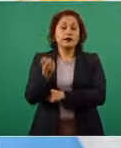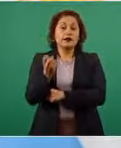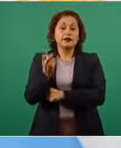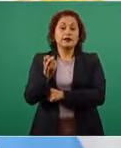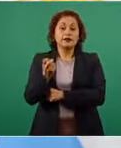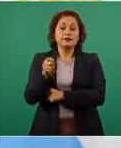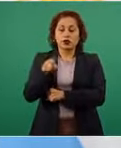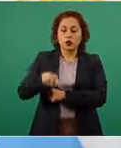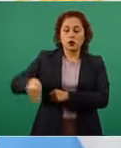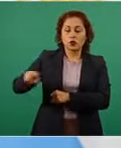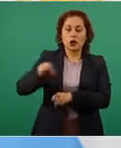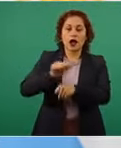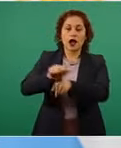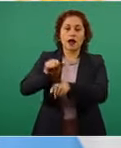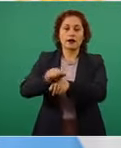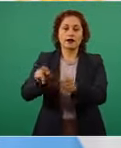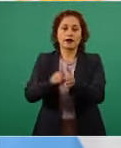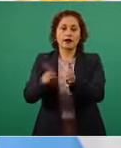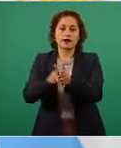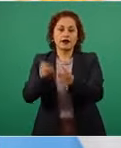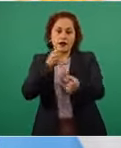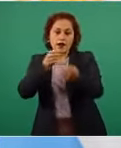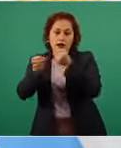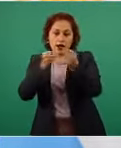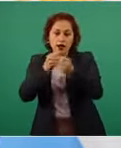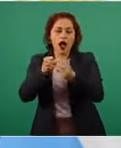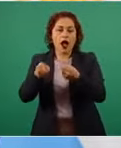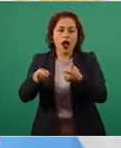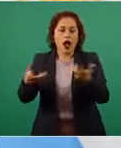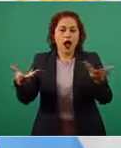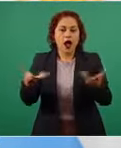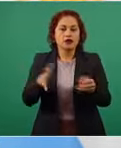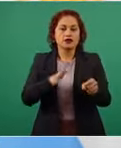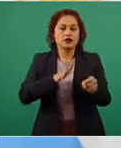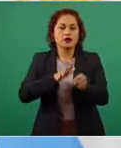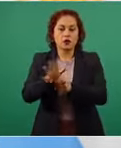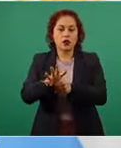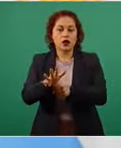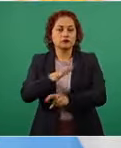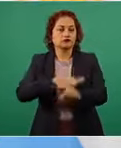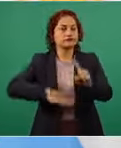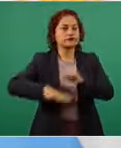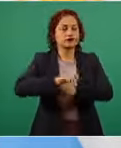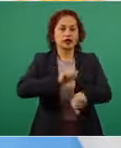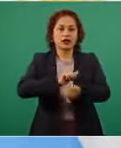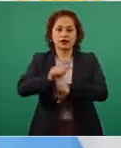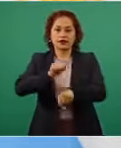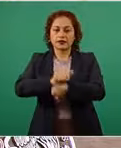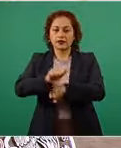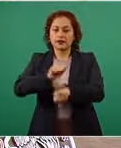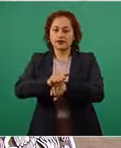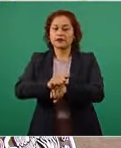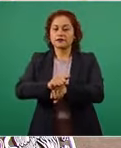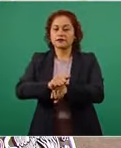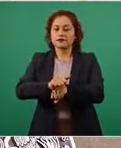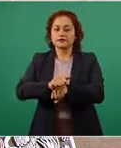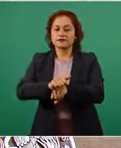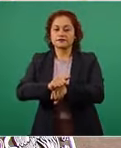prensa argentina hace es demonizar a Cristina que la quieren mostrar siempre como una persona